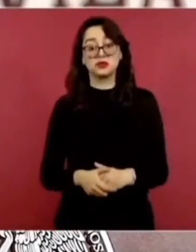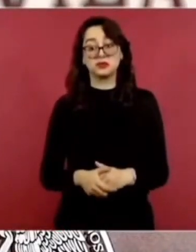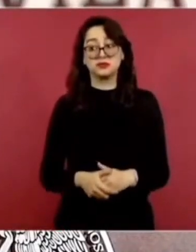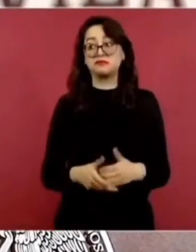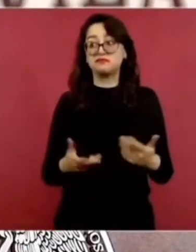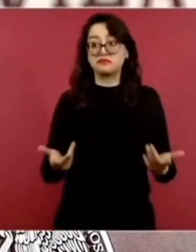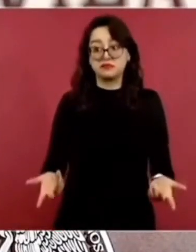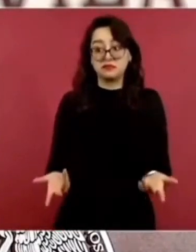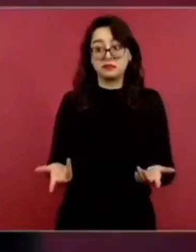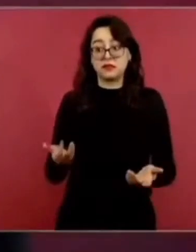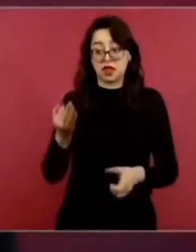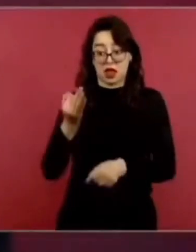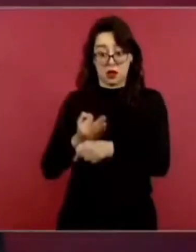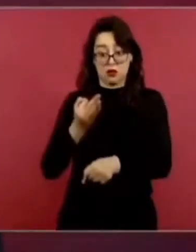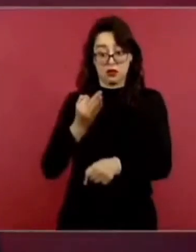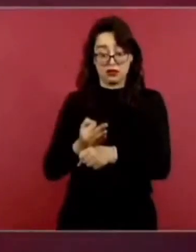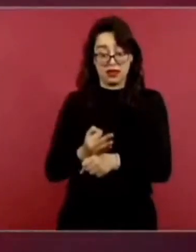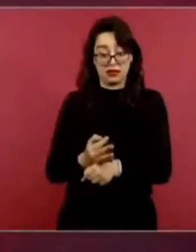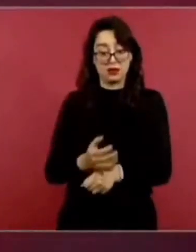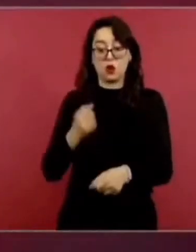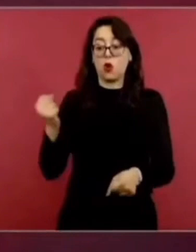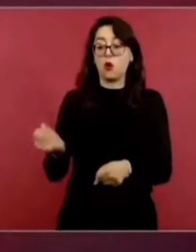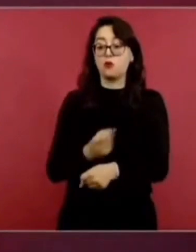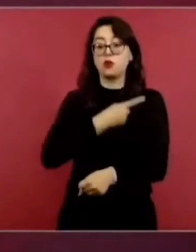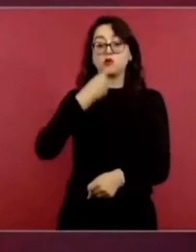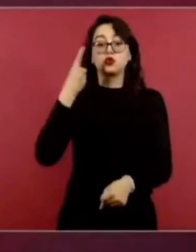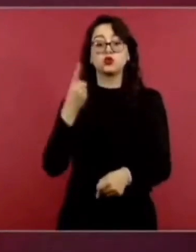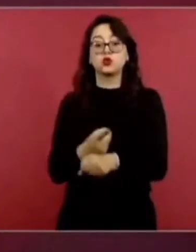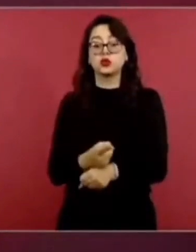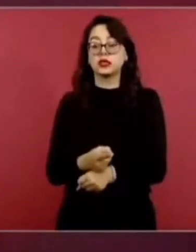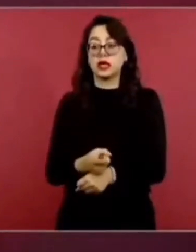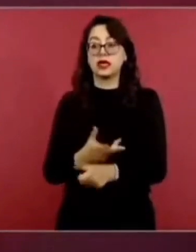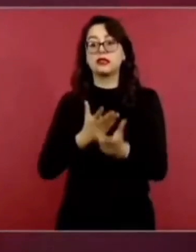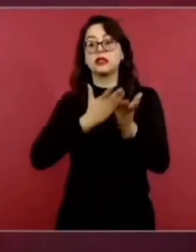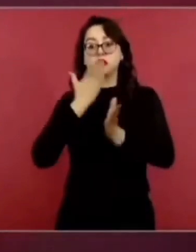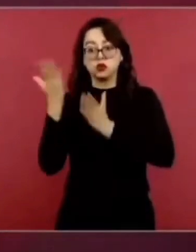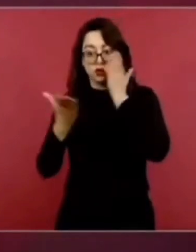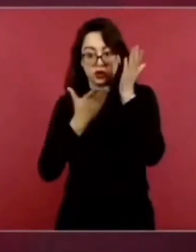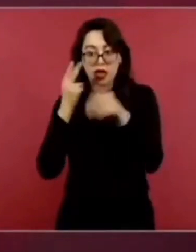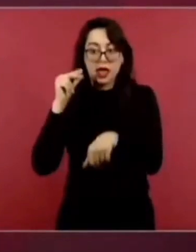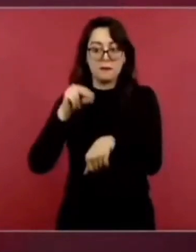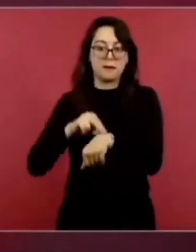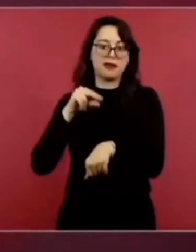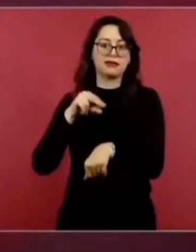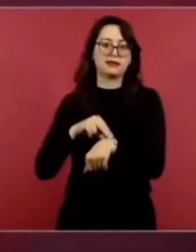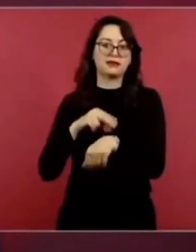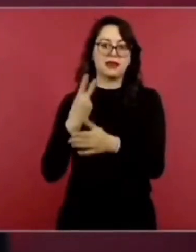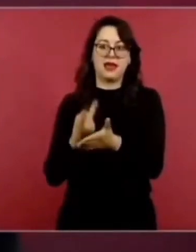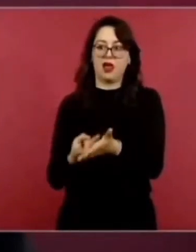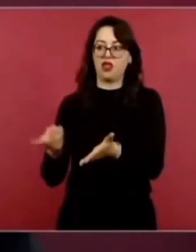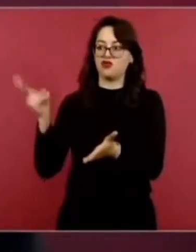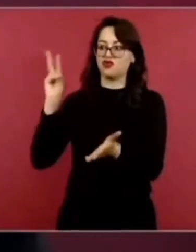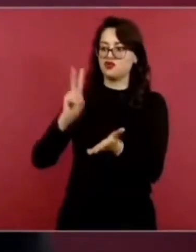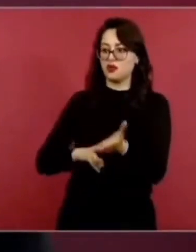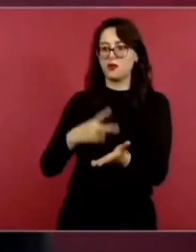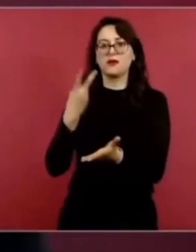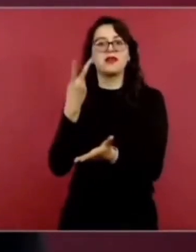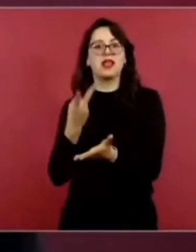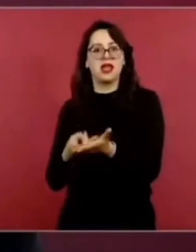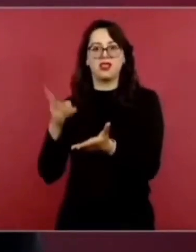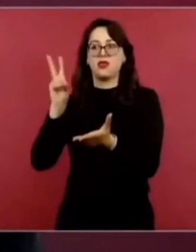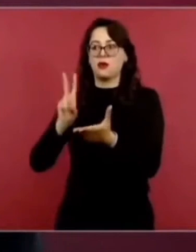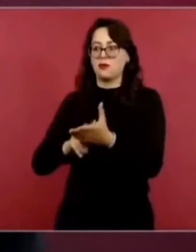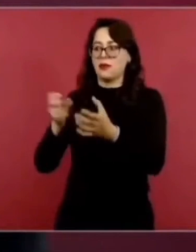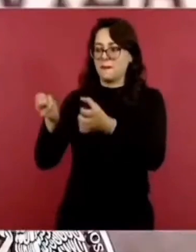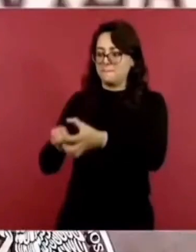de tres veces especialistas que en el tiempo que nos tocó a nosotros la oportunidad de formarnos en este